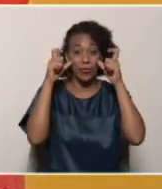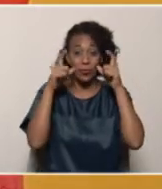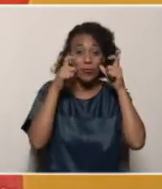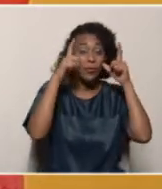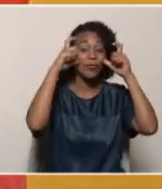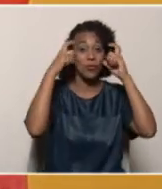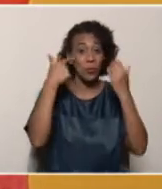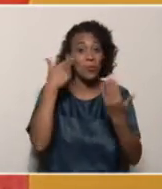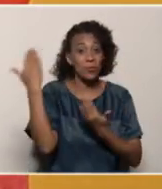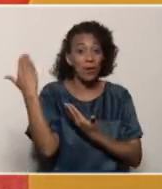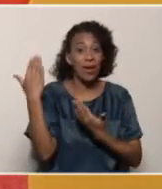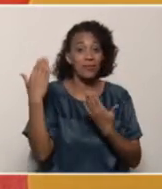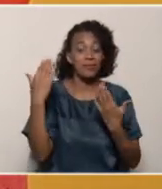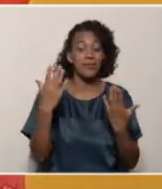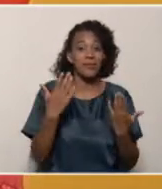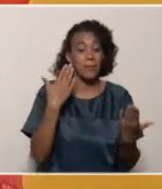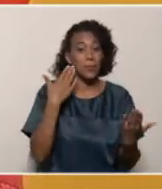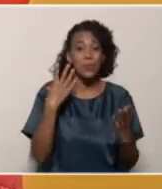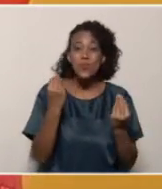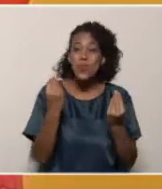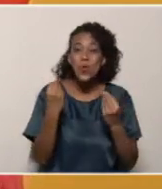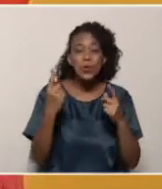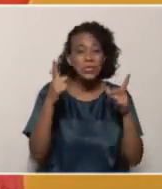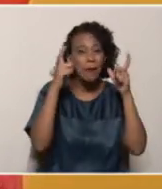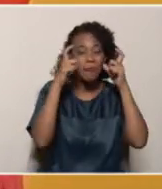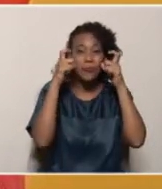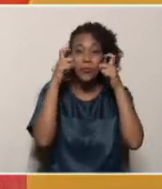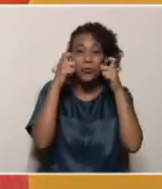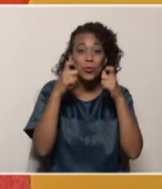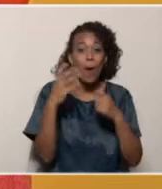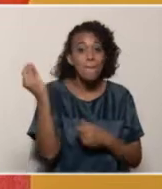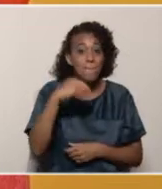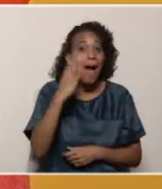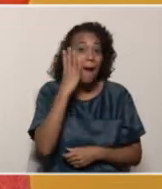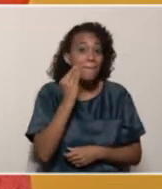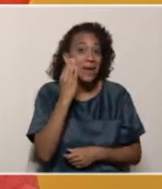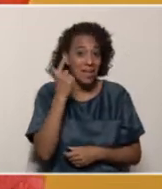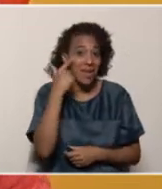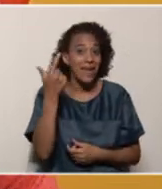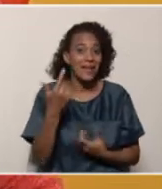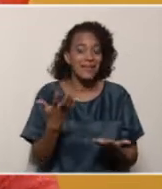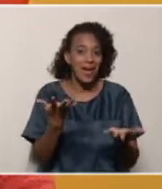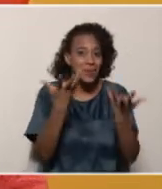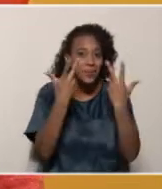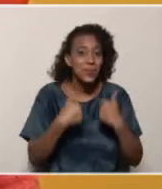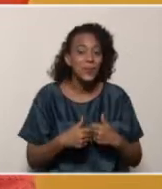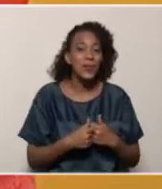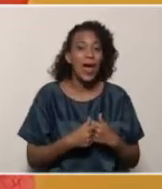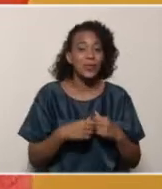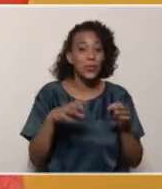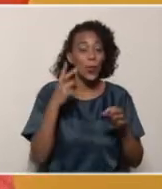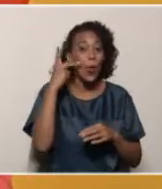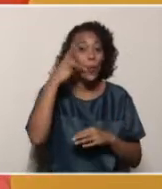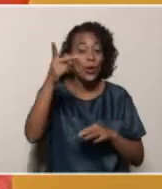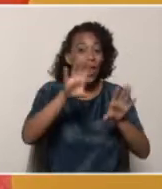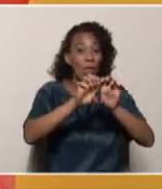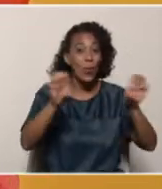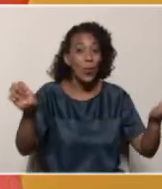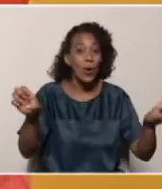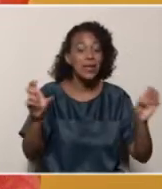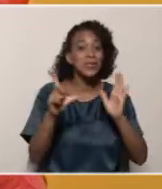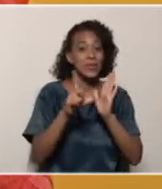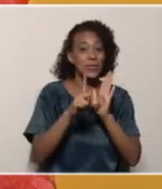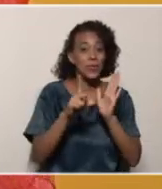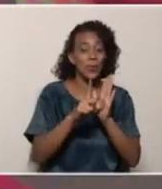también pudimos observar a lo largo del programa, ellos pueden tener más noción acerca de todo lo que tiene que ver estas políticas educativas, de educación